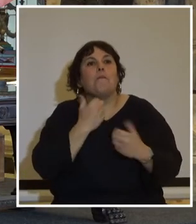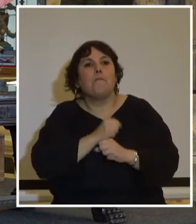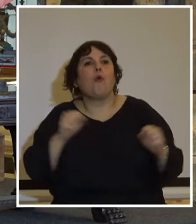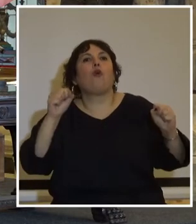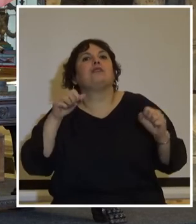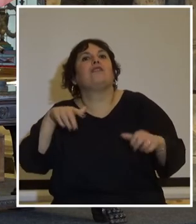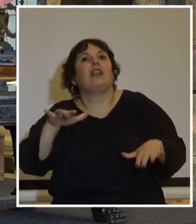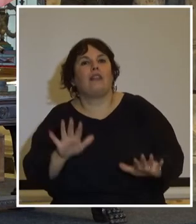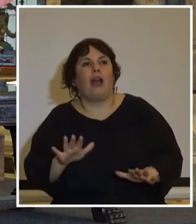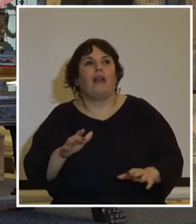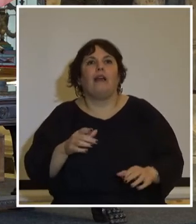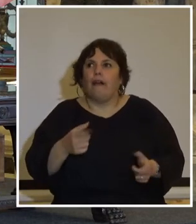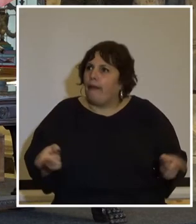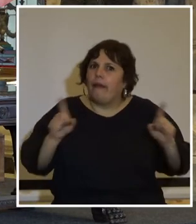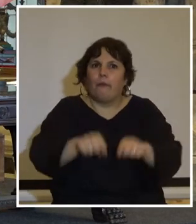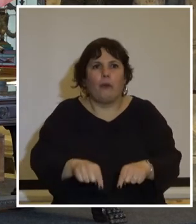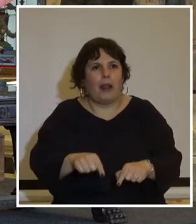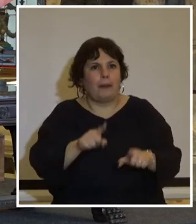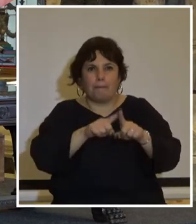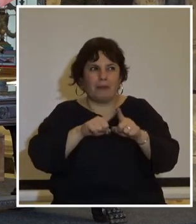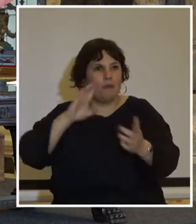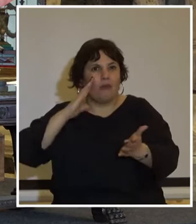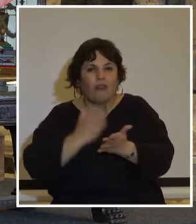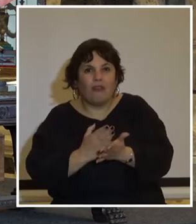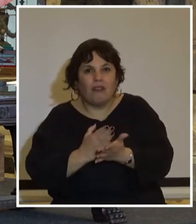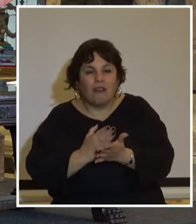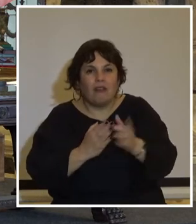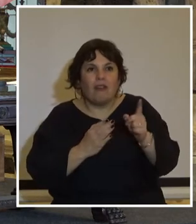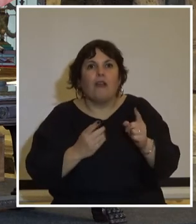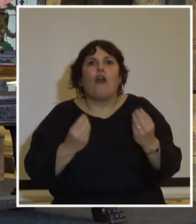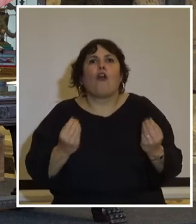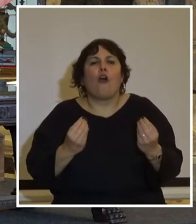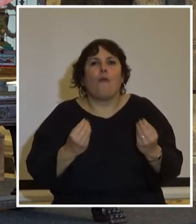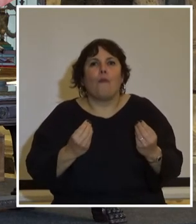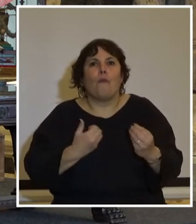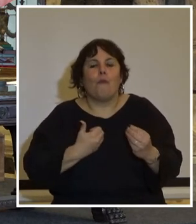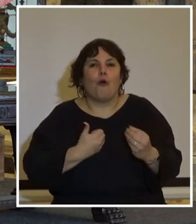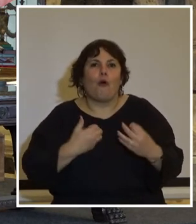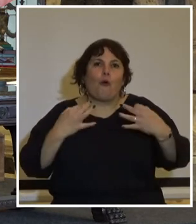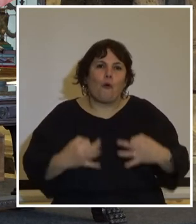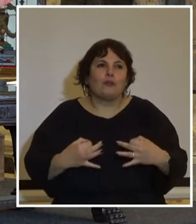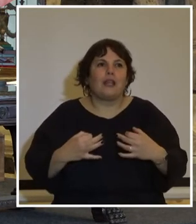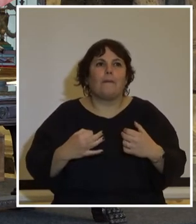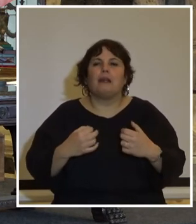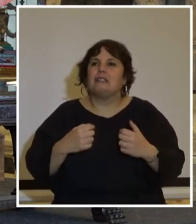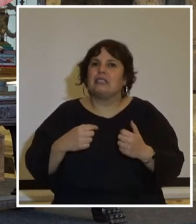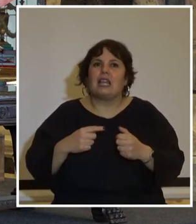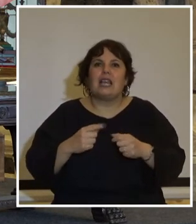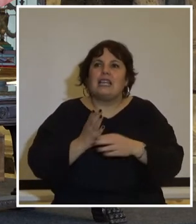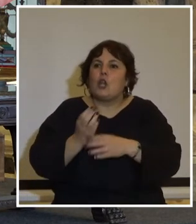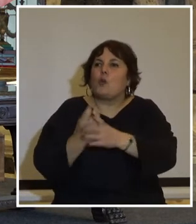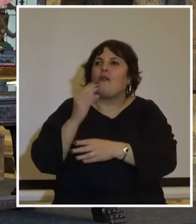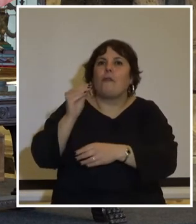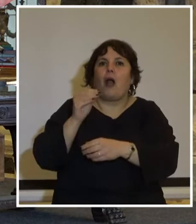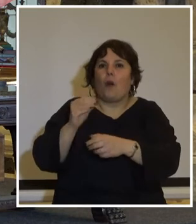de reiteración de un golpe de Estado es justamente transferir una y otra vez a las nuevas